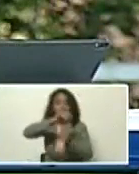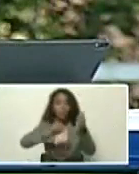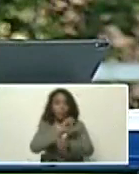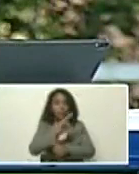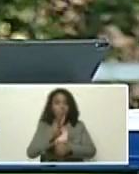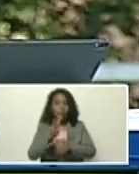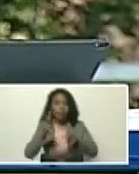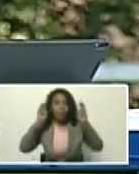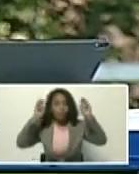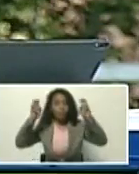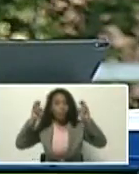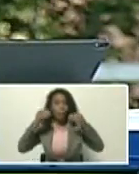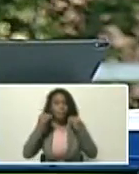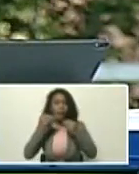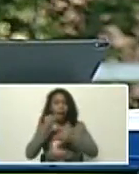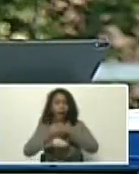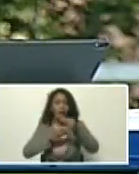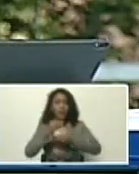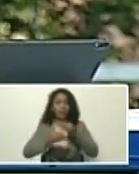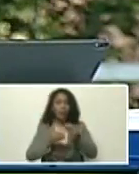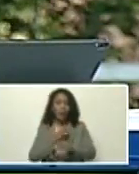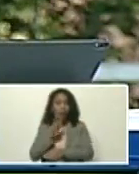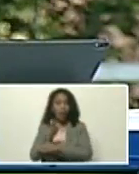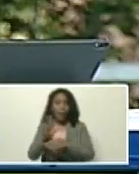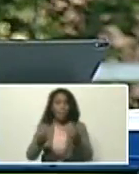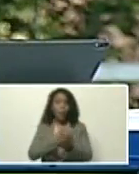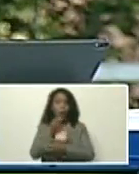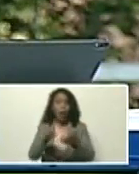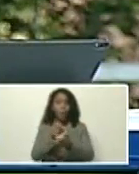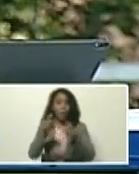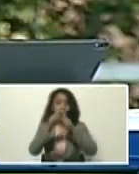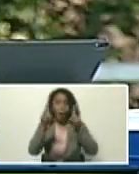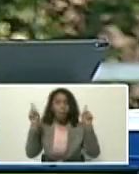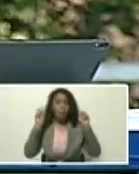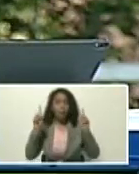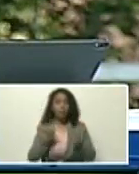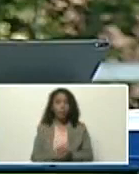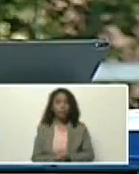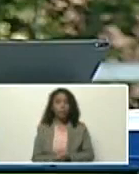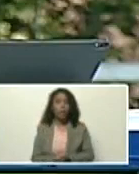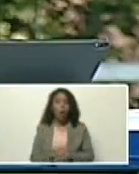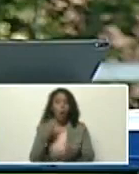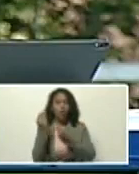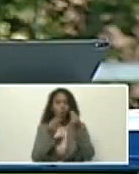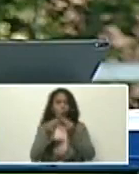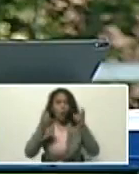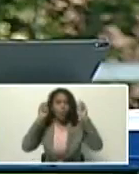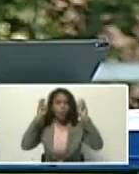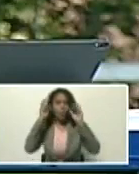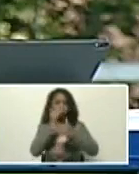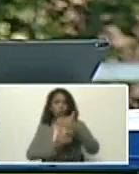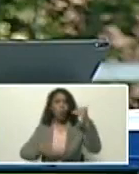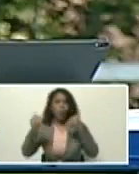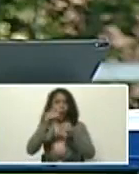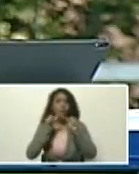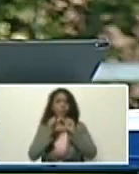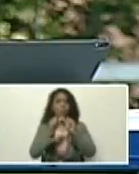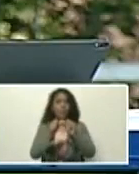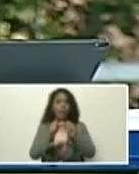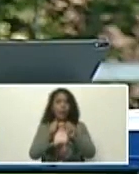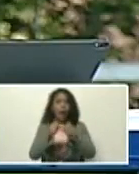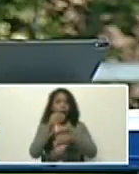sectorial, para el abordaje, de la crisis climática, como instancia, superior, permanente,